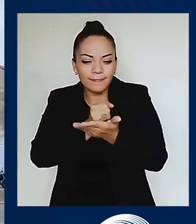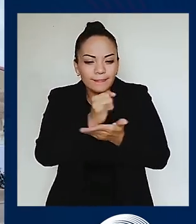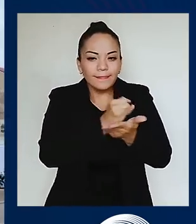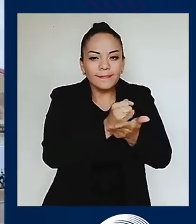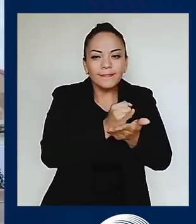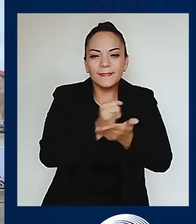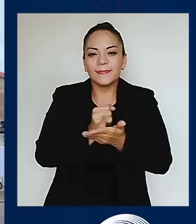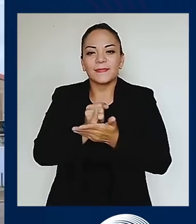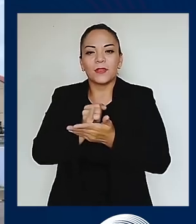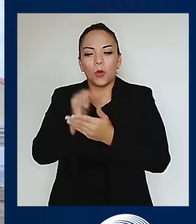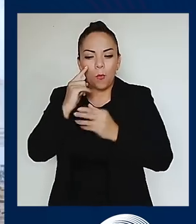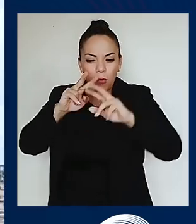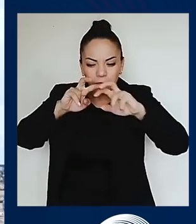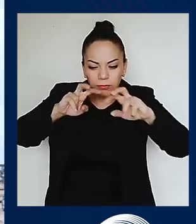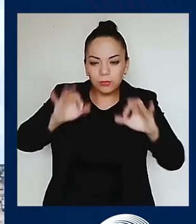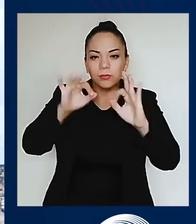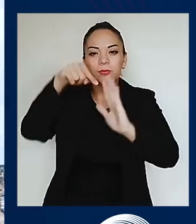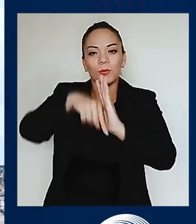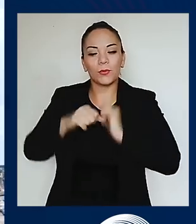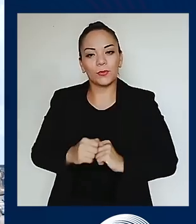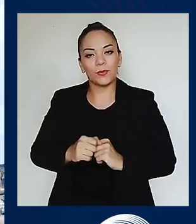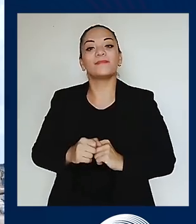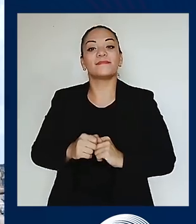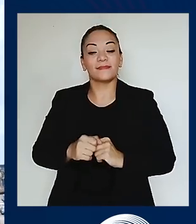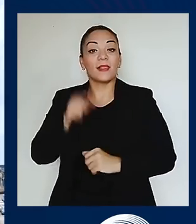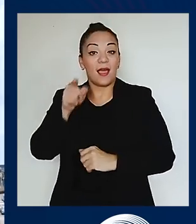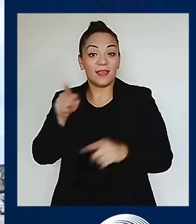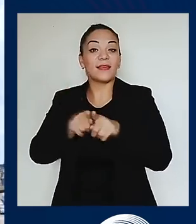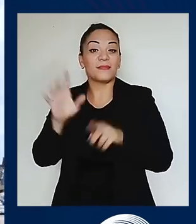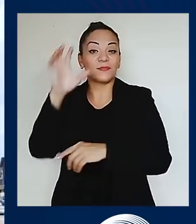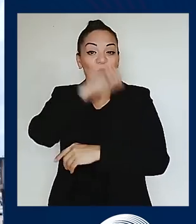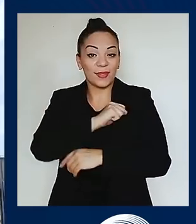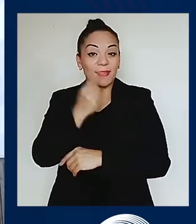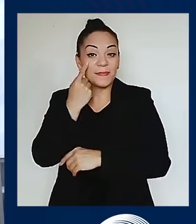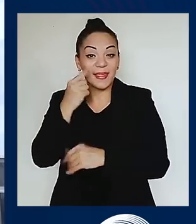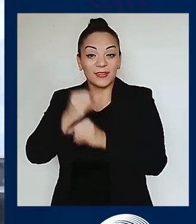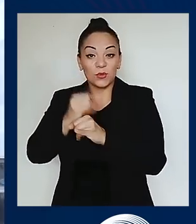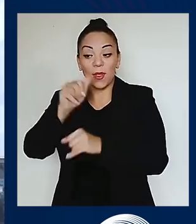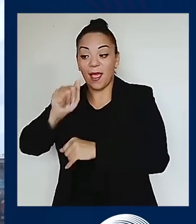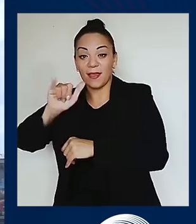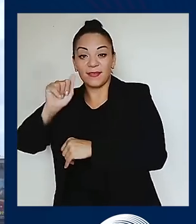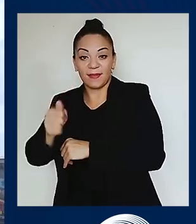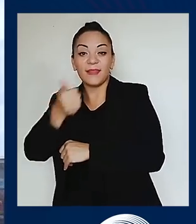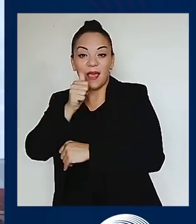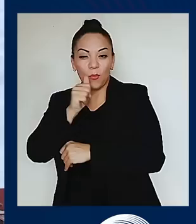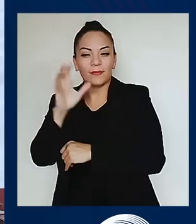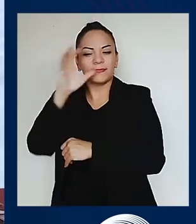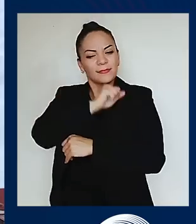empezamos a entender por qué acueductos acantarillados sigue sin dar la talla.